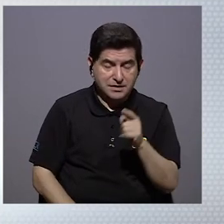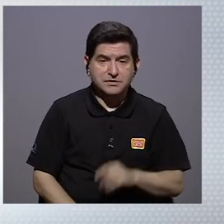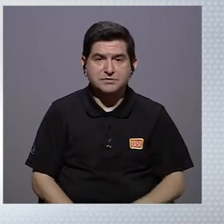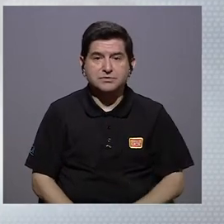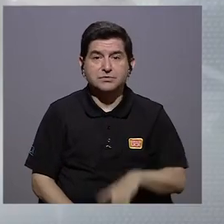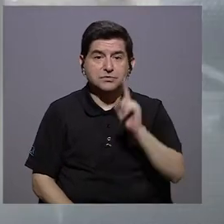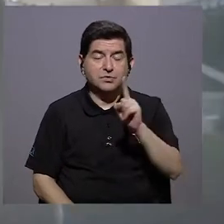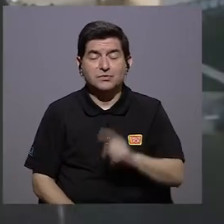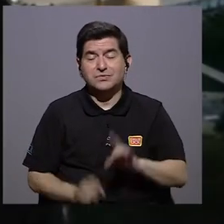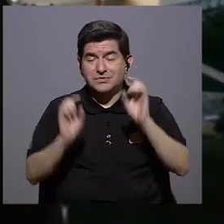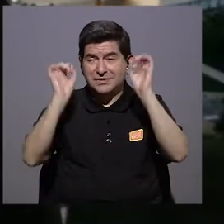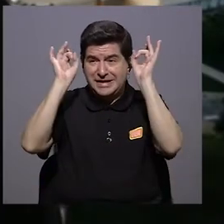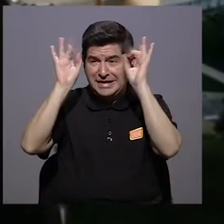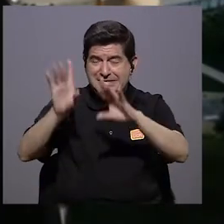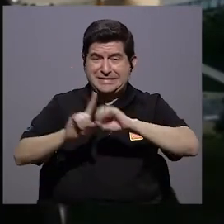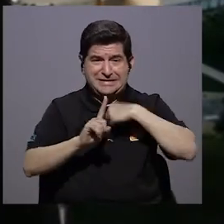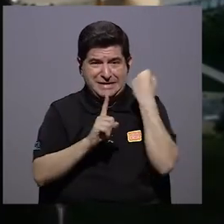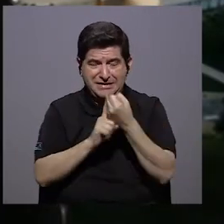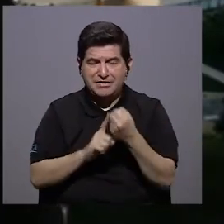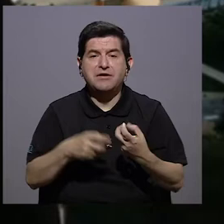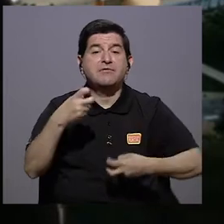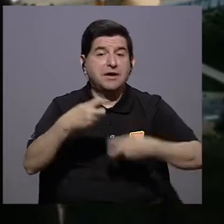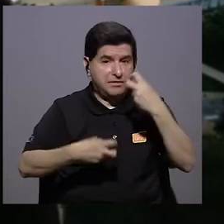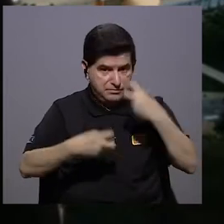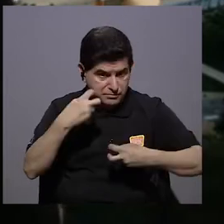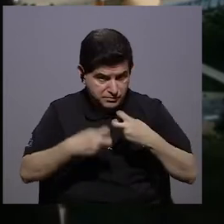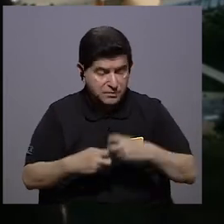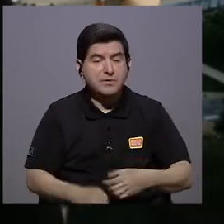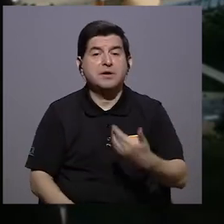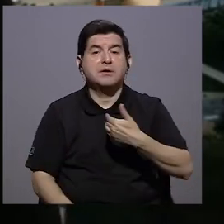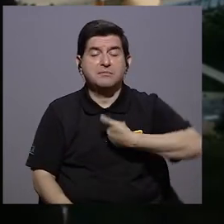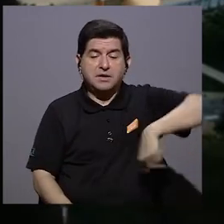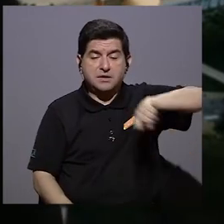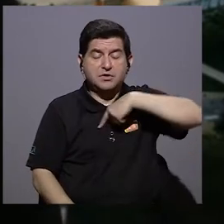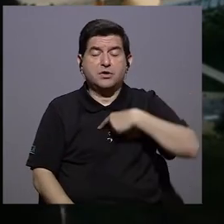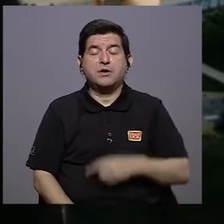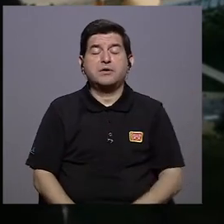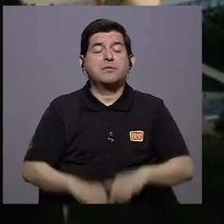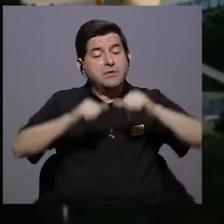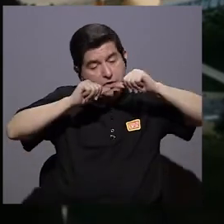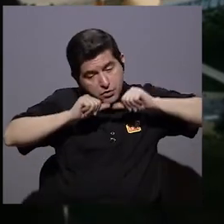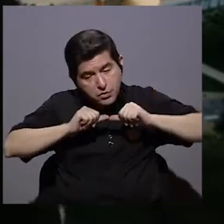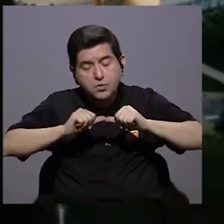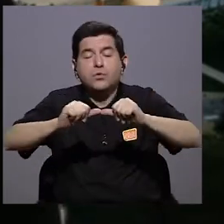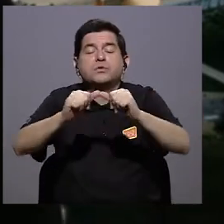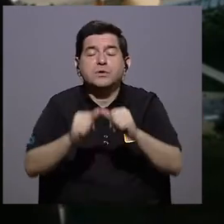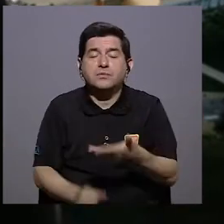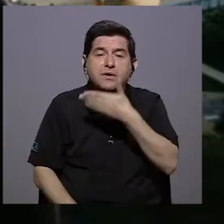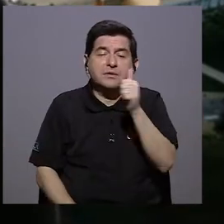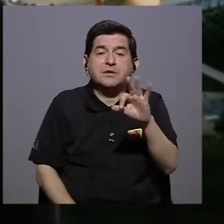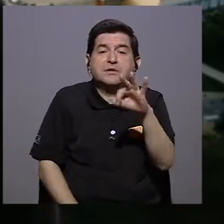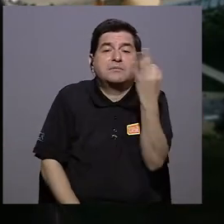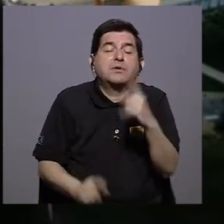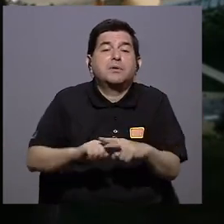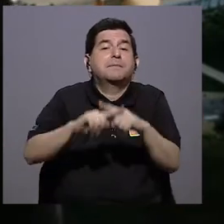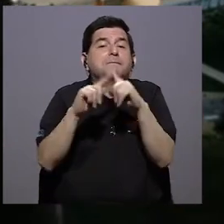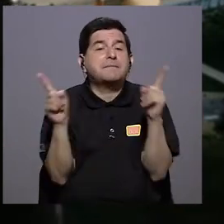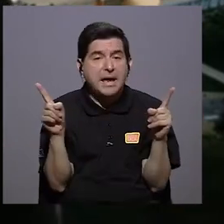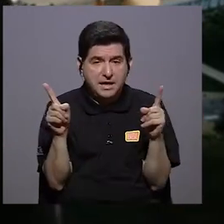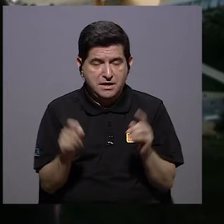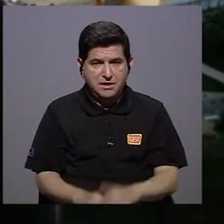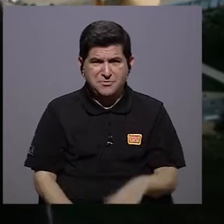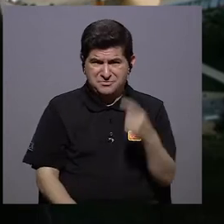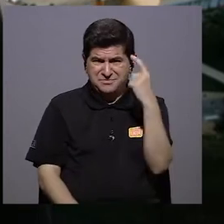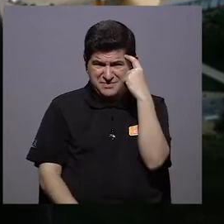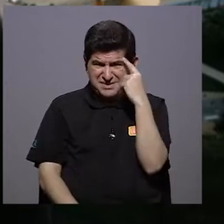una desgracia, esto es un inconveniente, y tenemos que sobrellevarlo como mejor podamos. Pero,